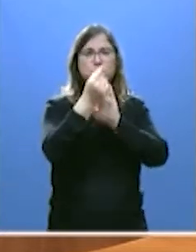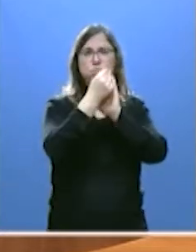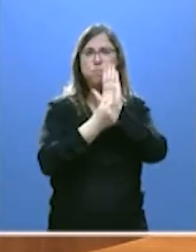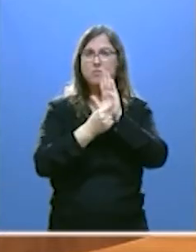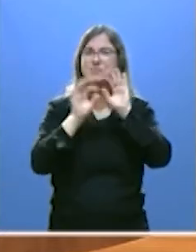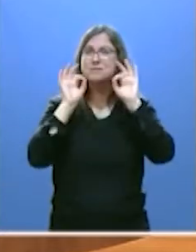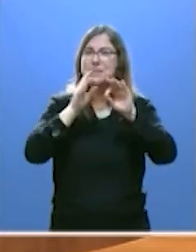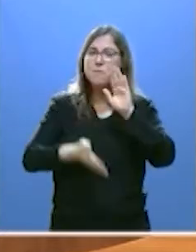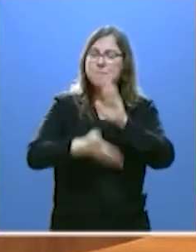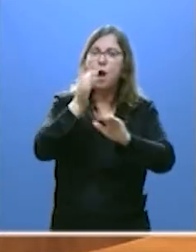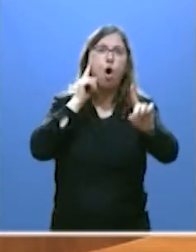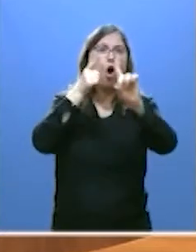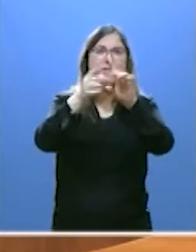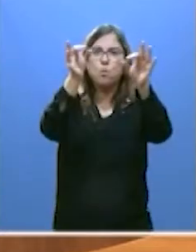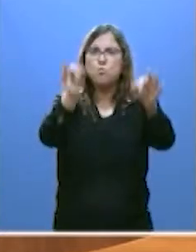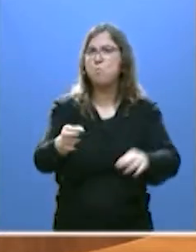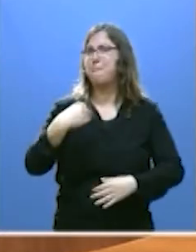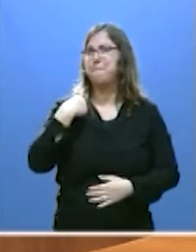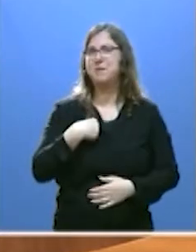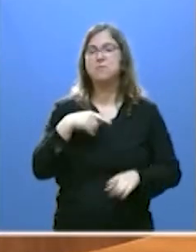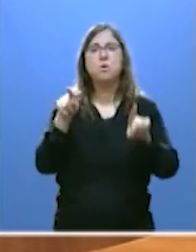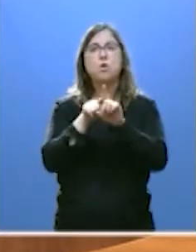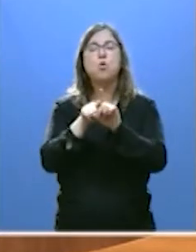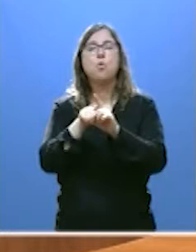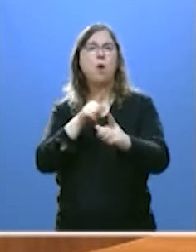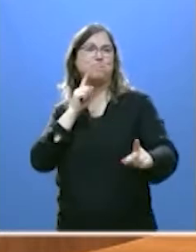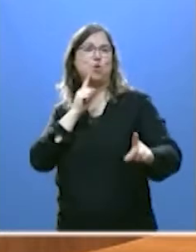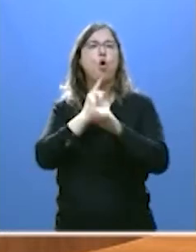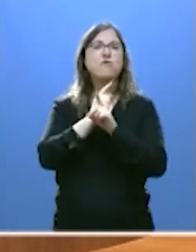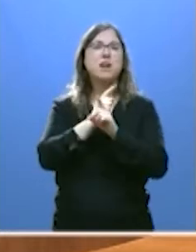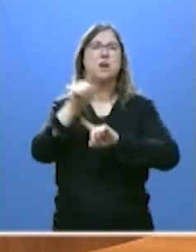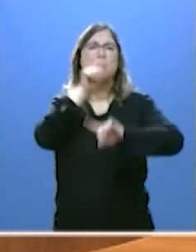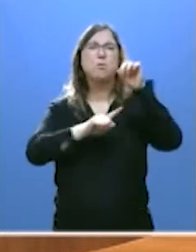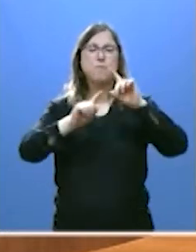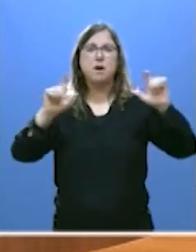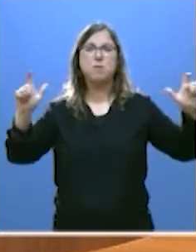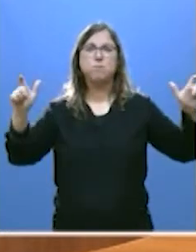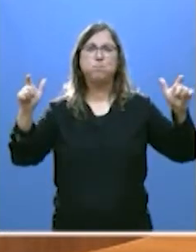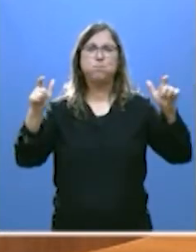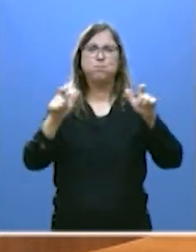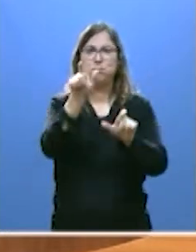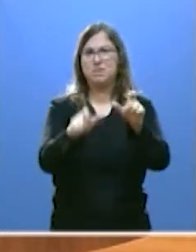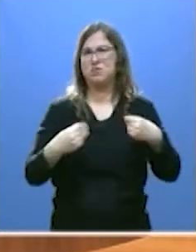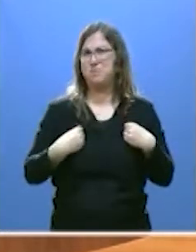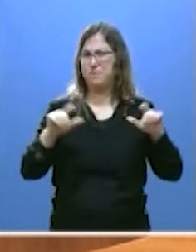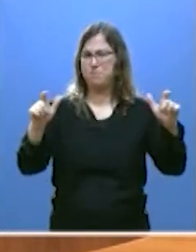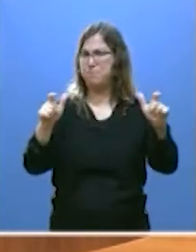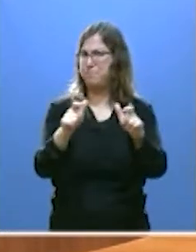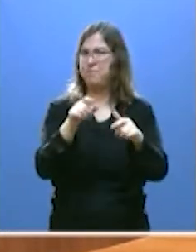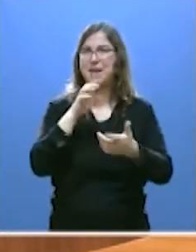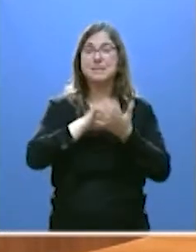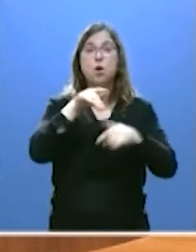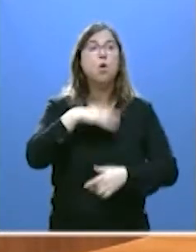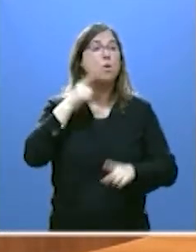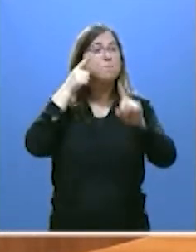orientadas hacia un mismo objetivo, afrontar el reto demográfico, porque la principal ambición de